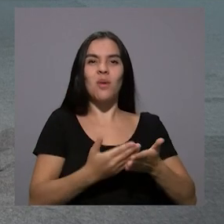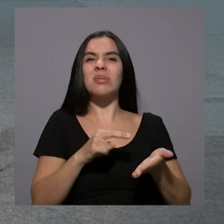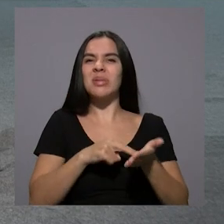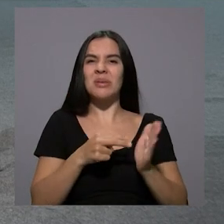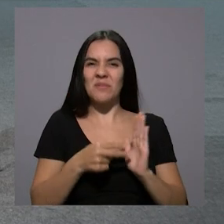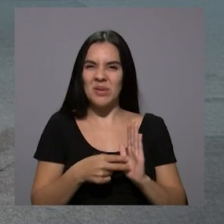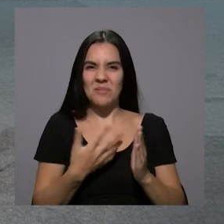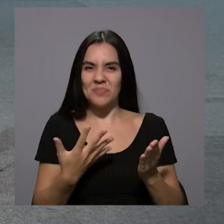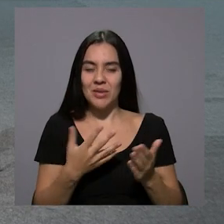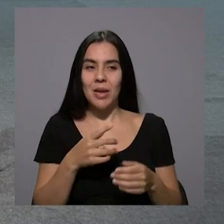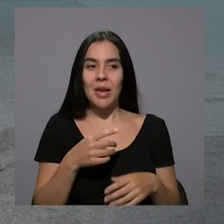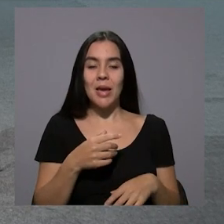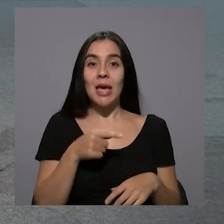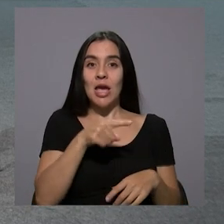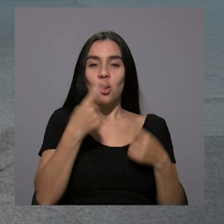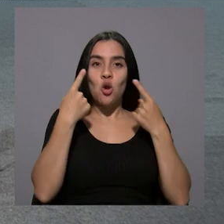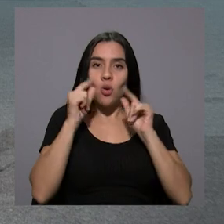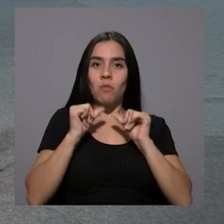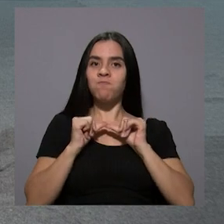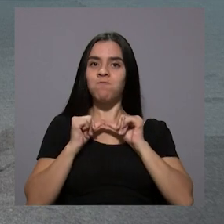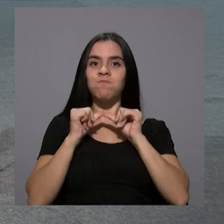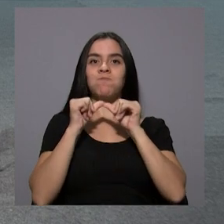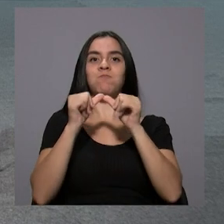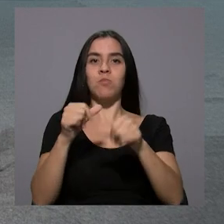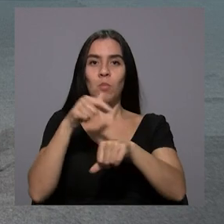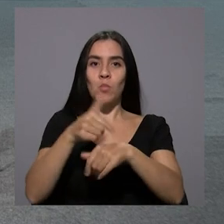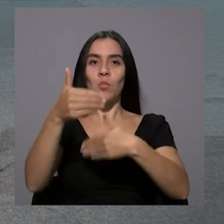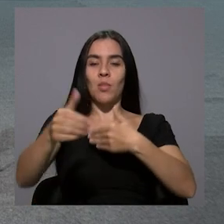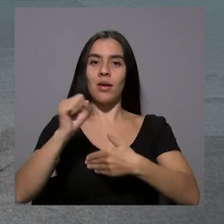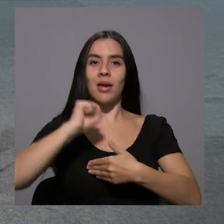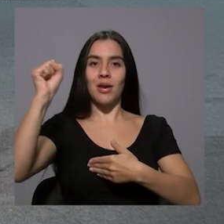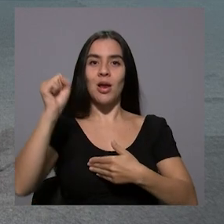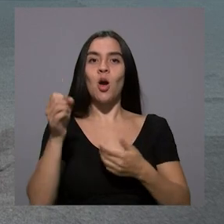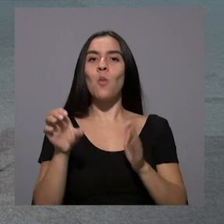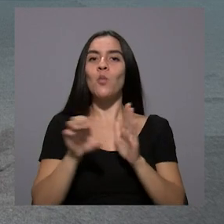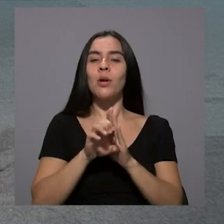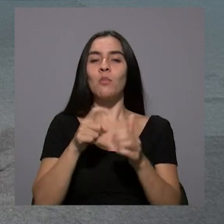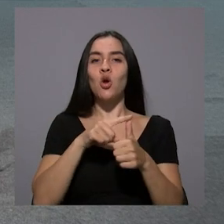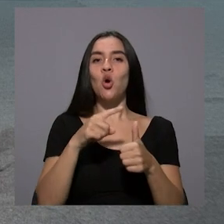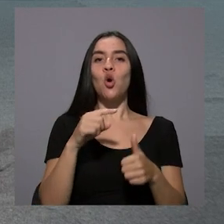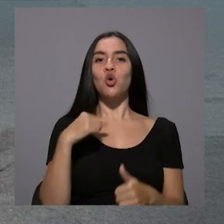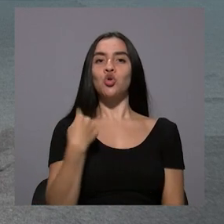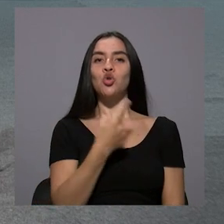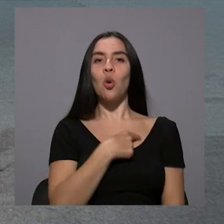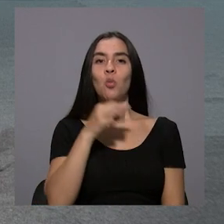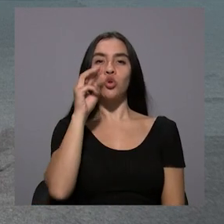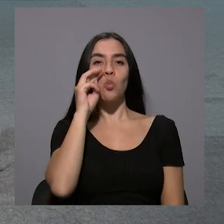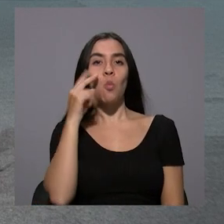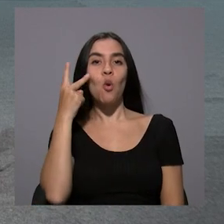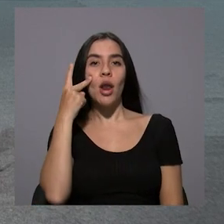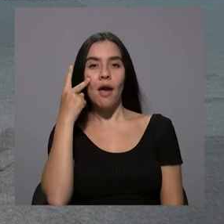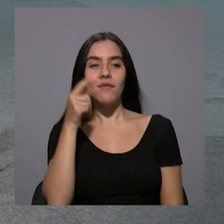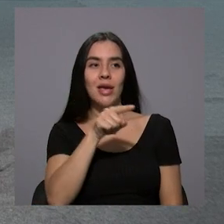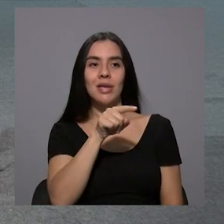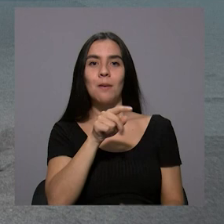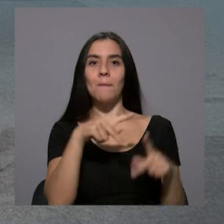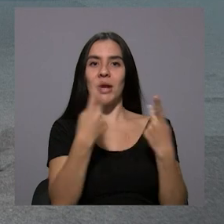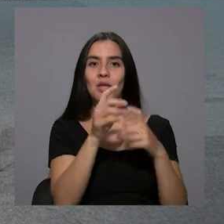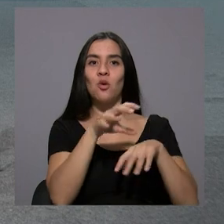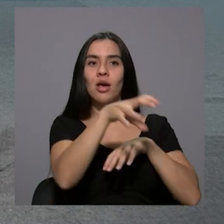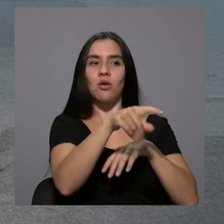¿Qué quiere decir eso? Quiere decir que lograron mantenerse en el poder un periodo más, que es el caso de Somos Moravia, el caso